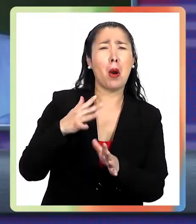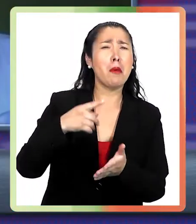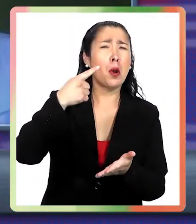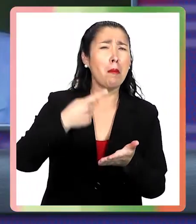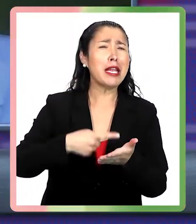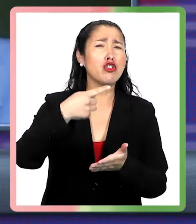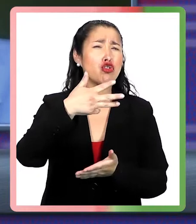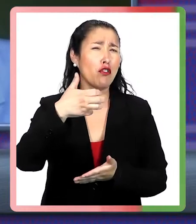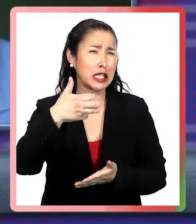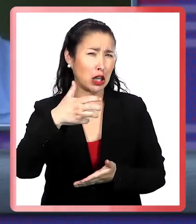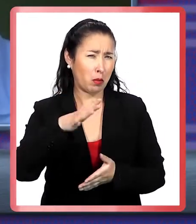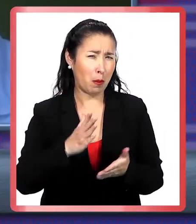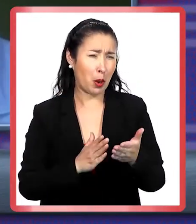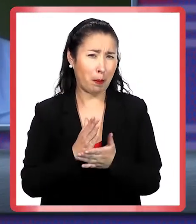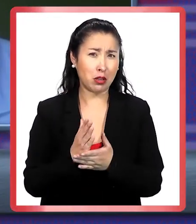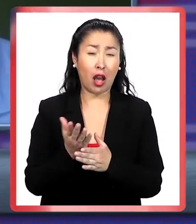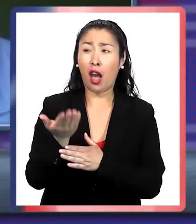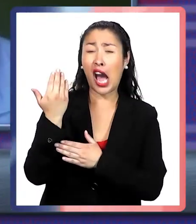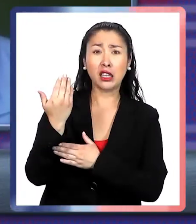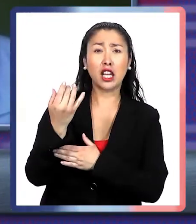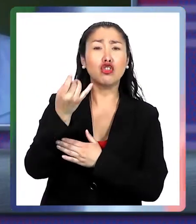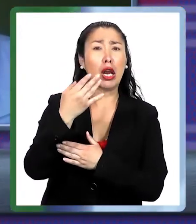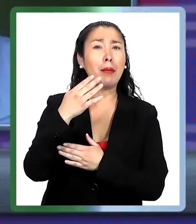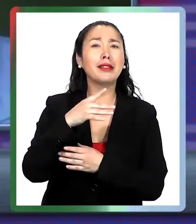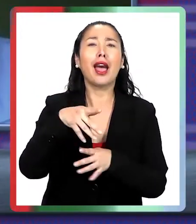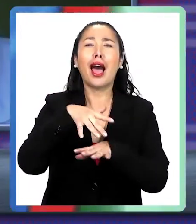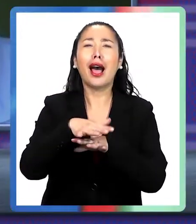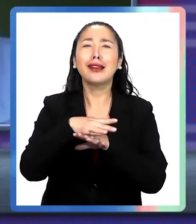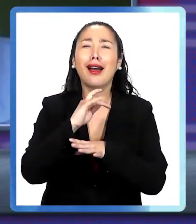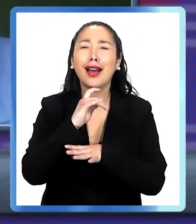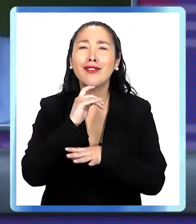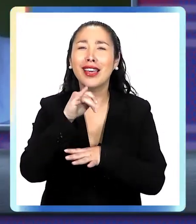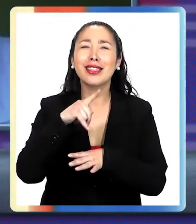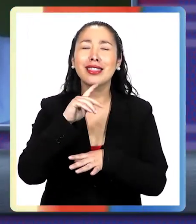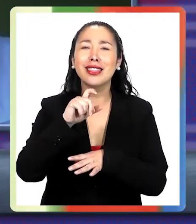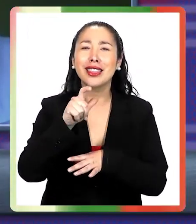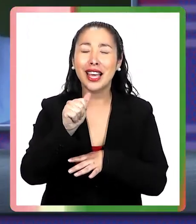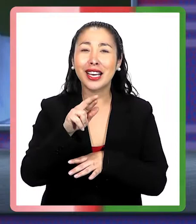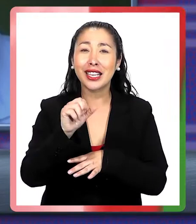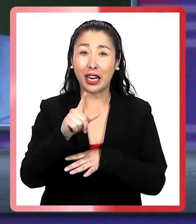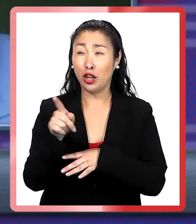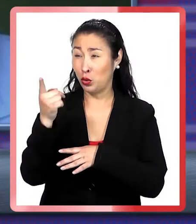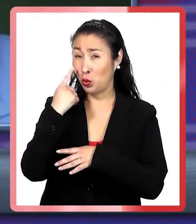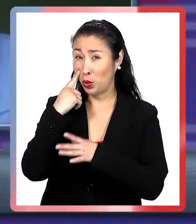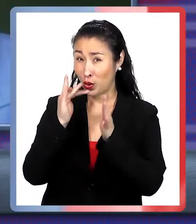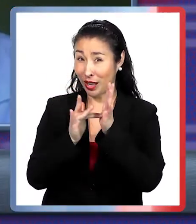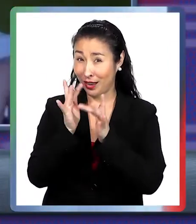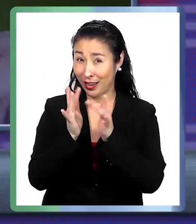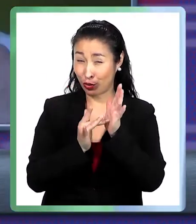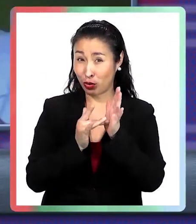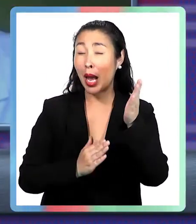O sea, tú conoces a Jesucristo, Raúl, ¿no es cierto? Jesucristo, el él